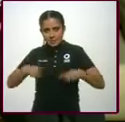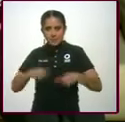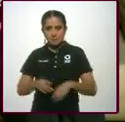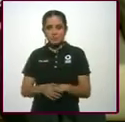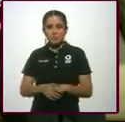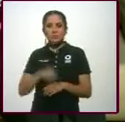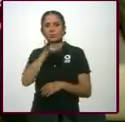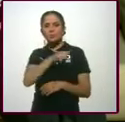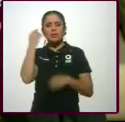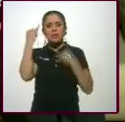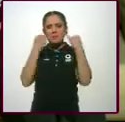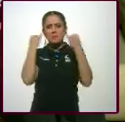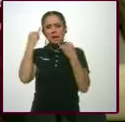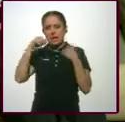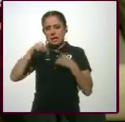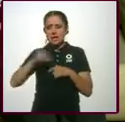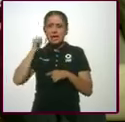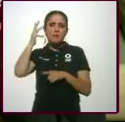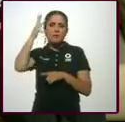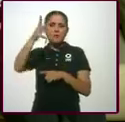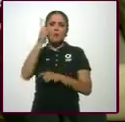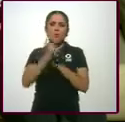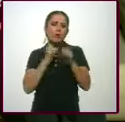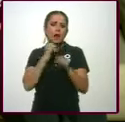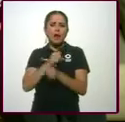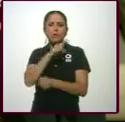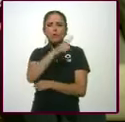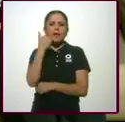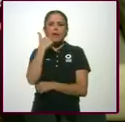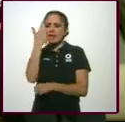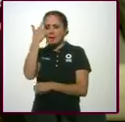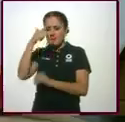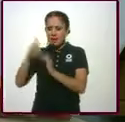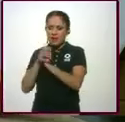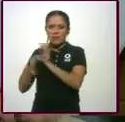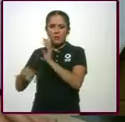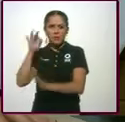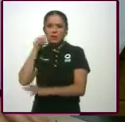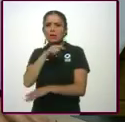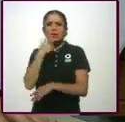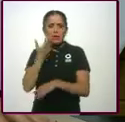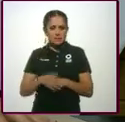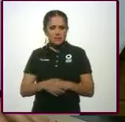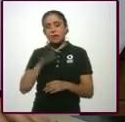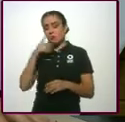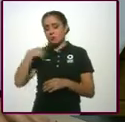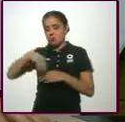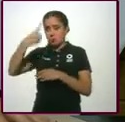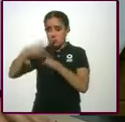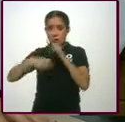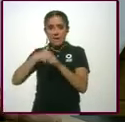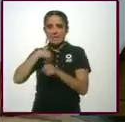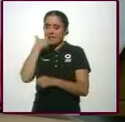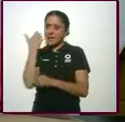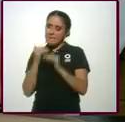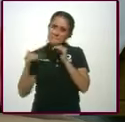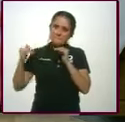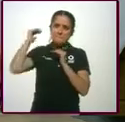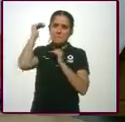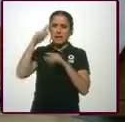¿Qué estás imaginando, Ernesto, de aquí a un año para la lotería y para pronósticos? De aquí a un año tenemos que tener unas ventas superiores,